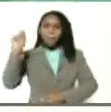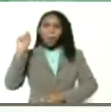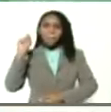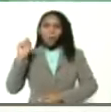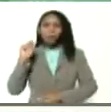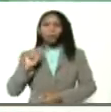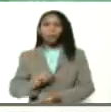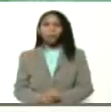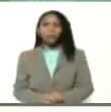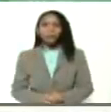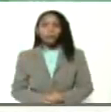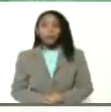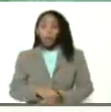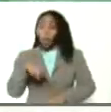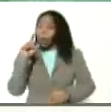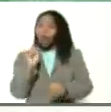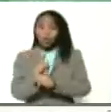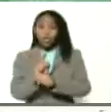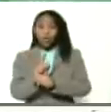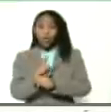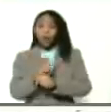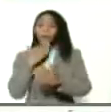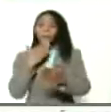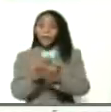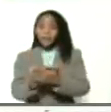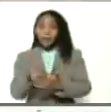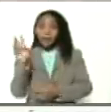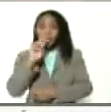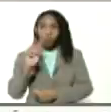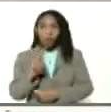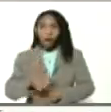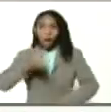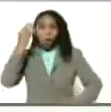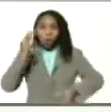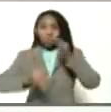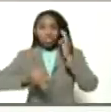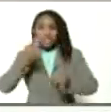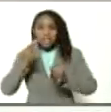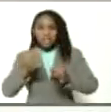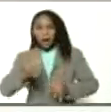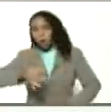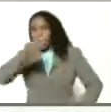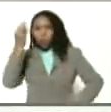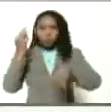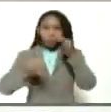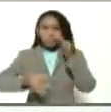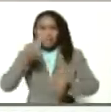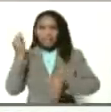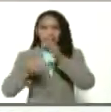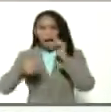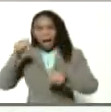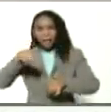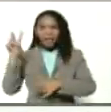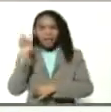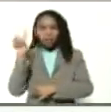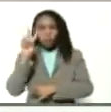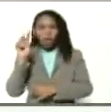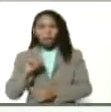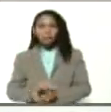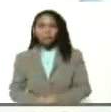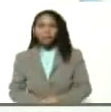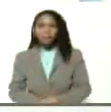y lo único que tenemos que pedir para Venezuela es justicia justicia justicia para Venezuela